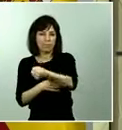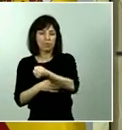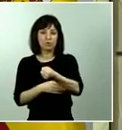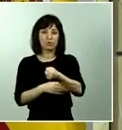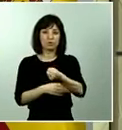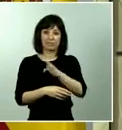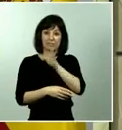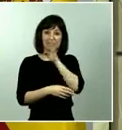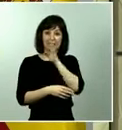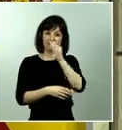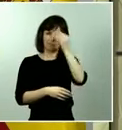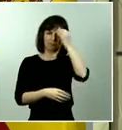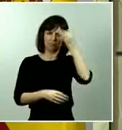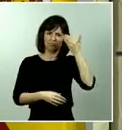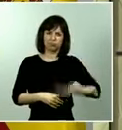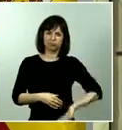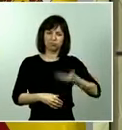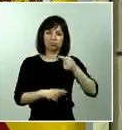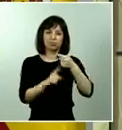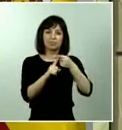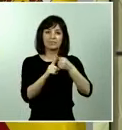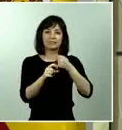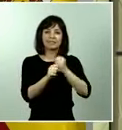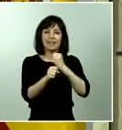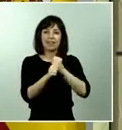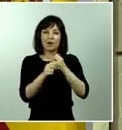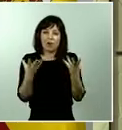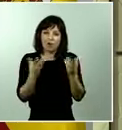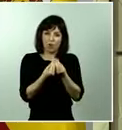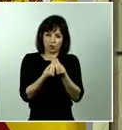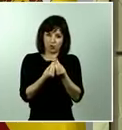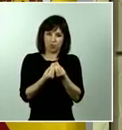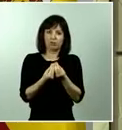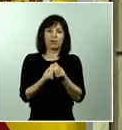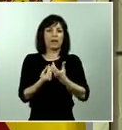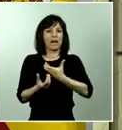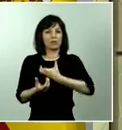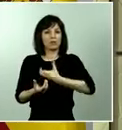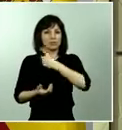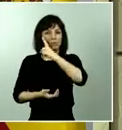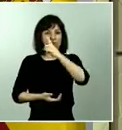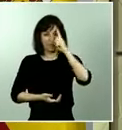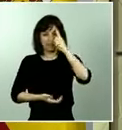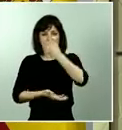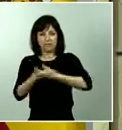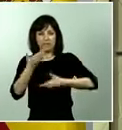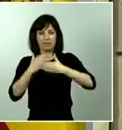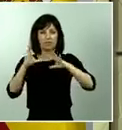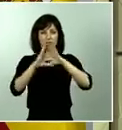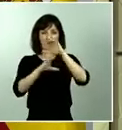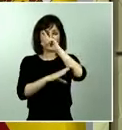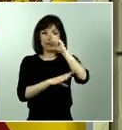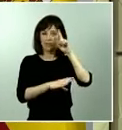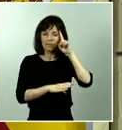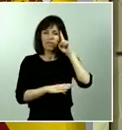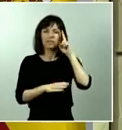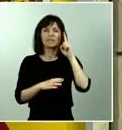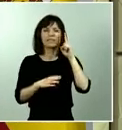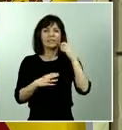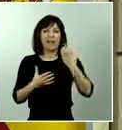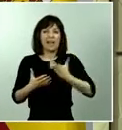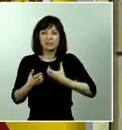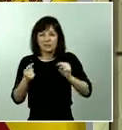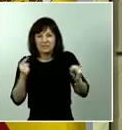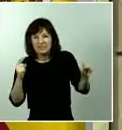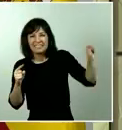es muy positiva, del trabajo conjunto que se ha hecho con el Ayuntamiento de Madrid, con la Comunidad de Madrid y con tantísimos ayuntamientos de toda